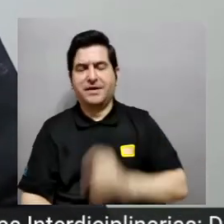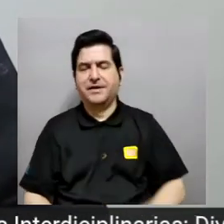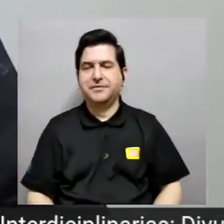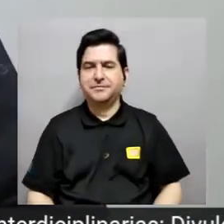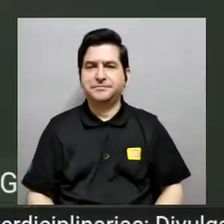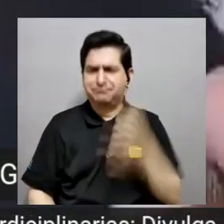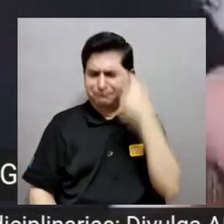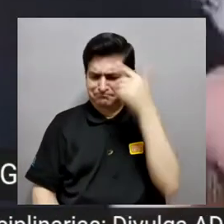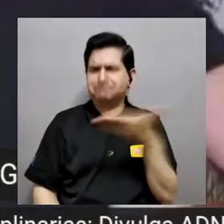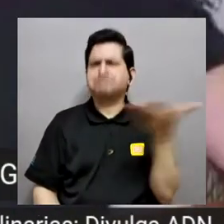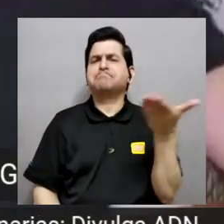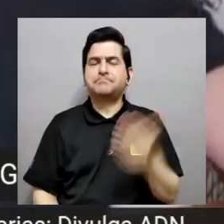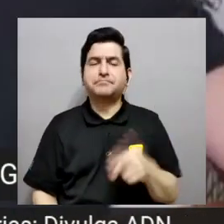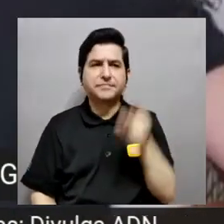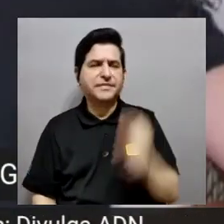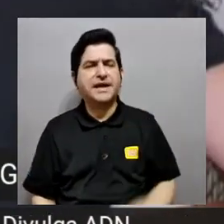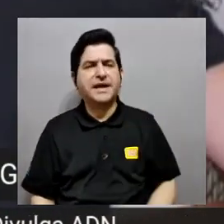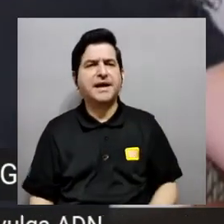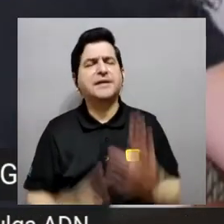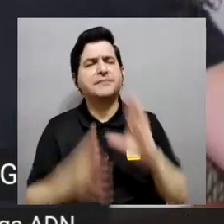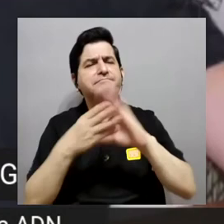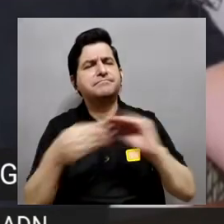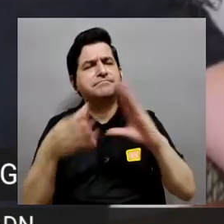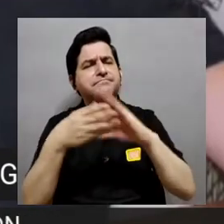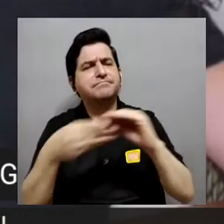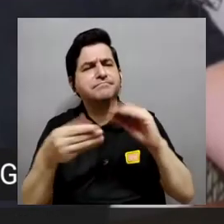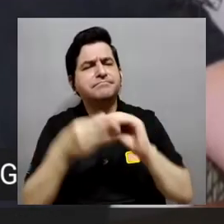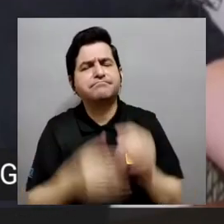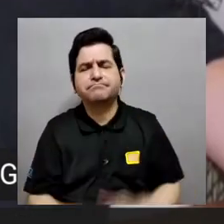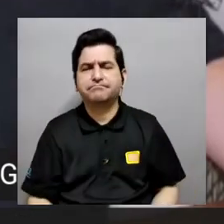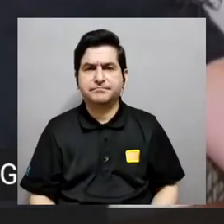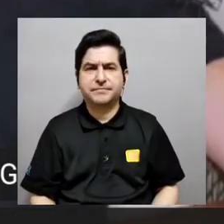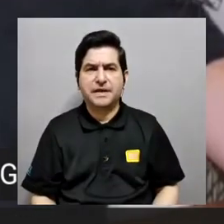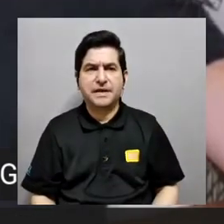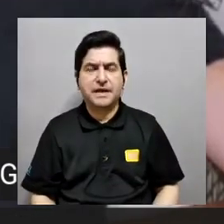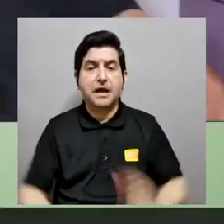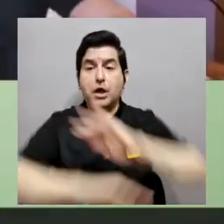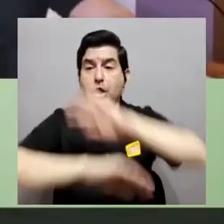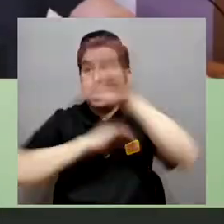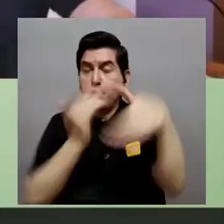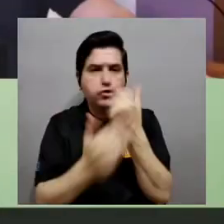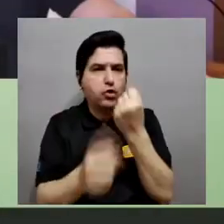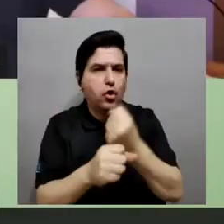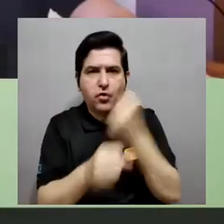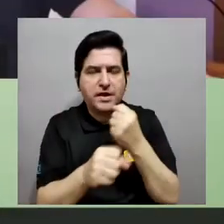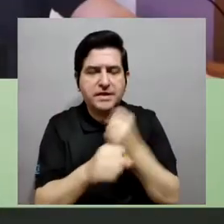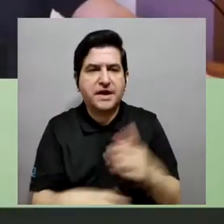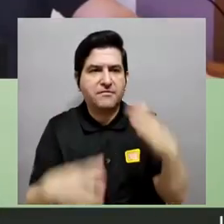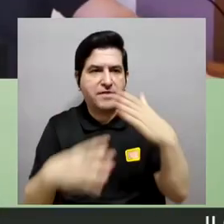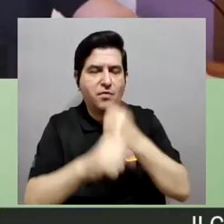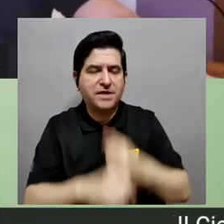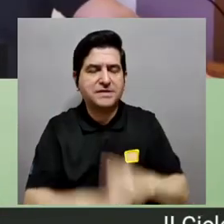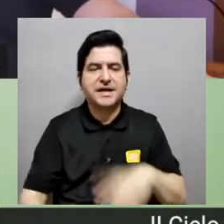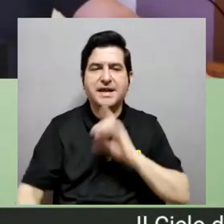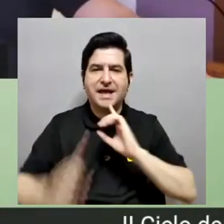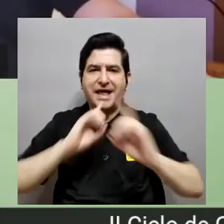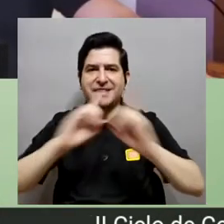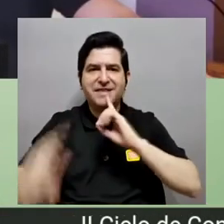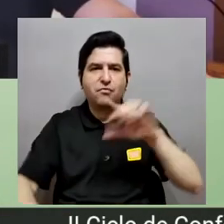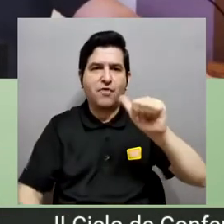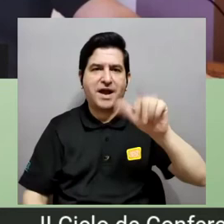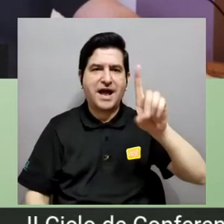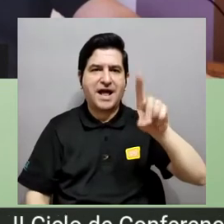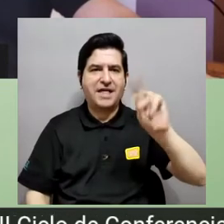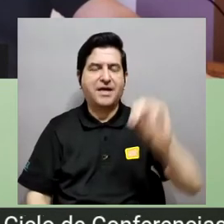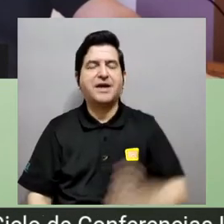y con quien quiero conversar este pues para que nos converse un poco sobre este